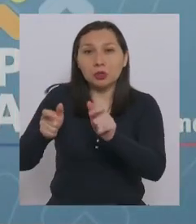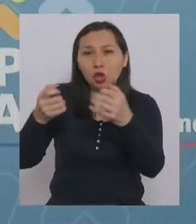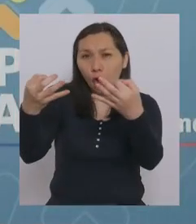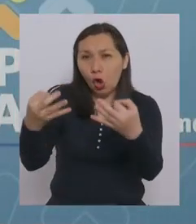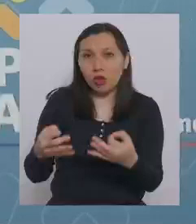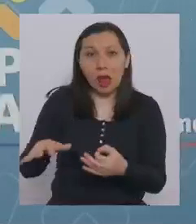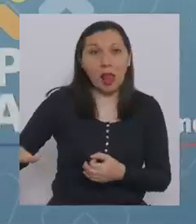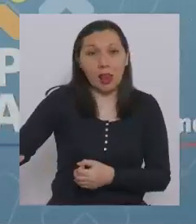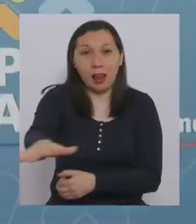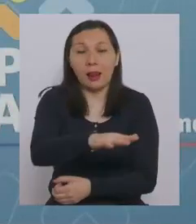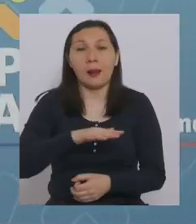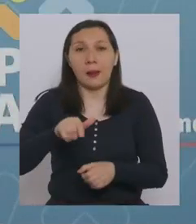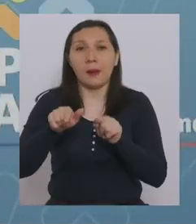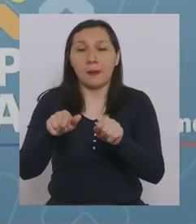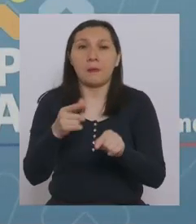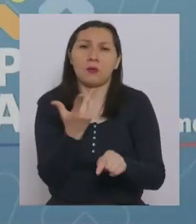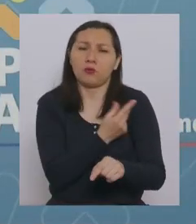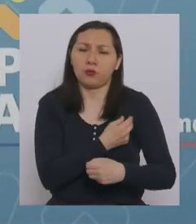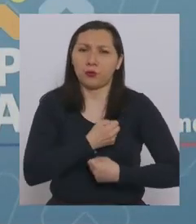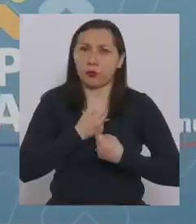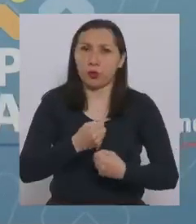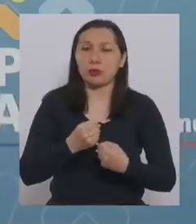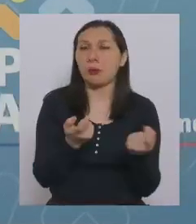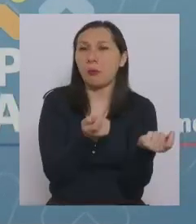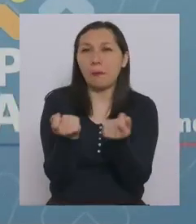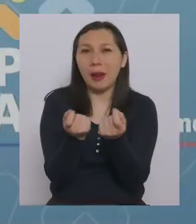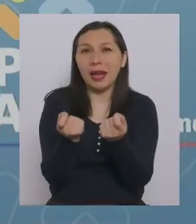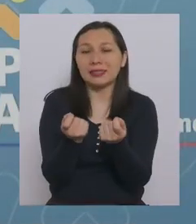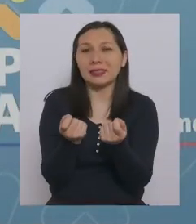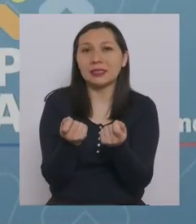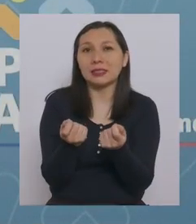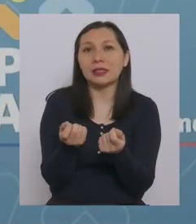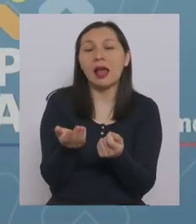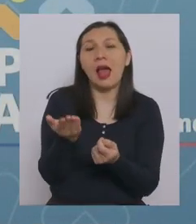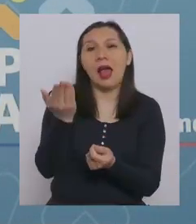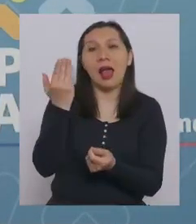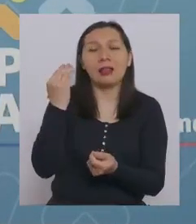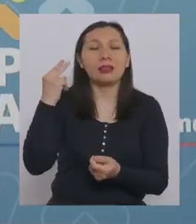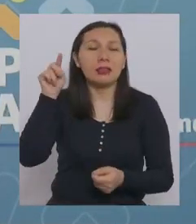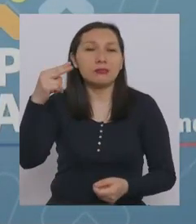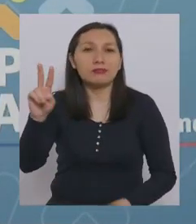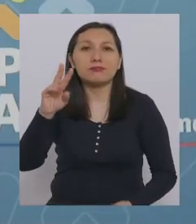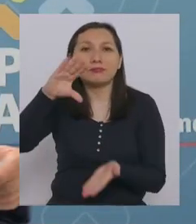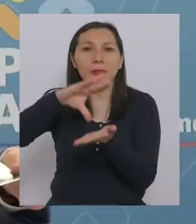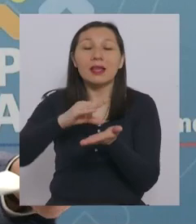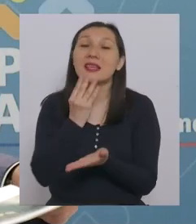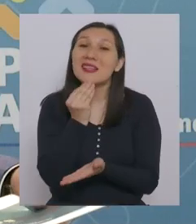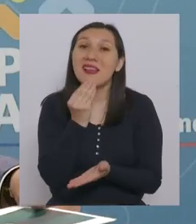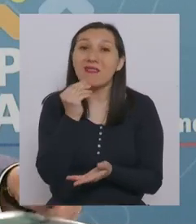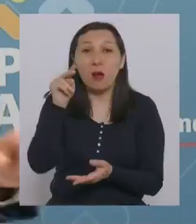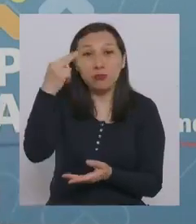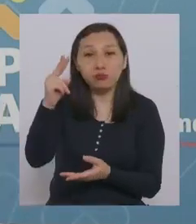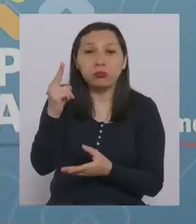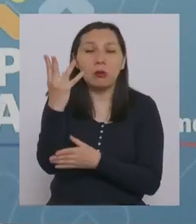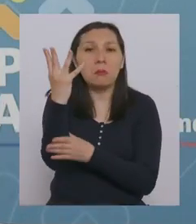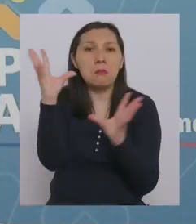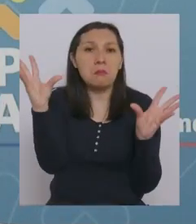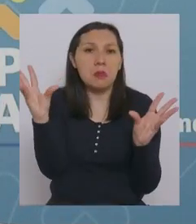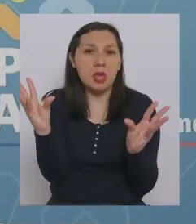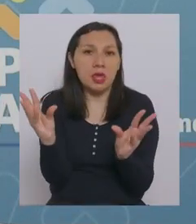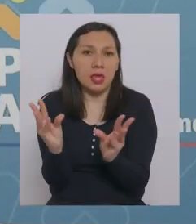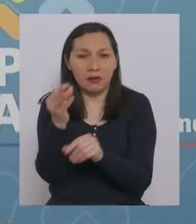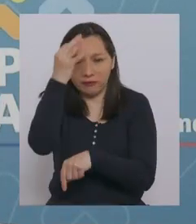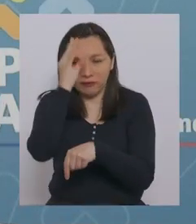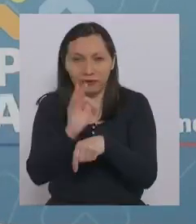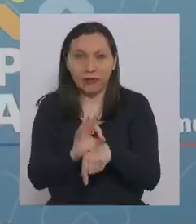con dosis de refuerzo muy similar a la que obtuvo Israel cuando comenzaron a bajar los casos. Y